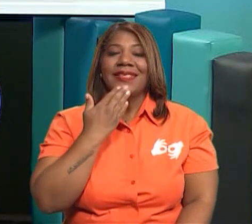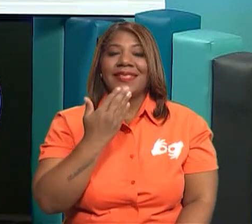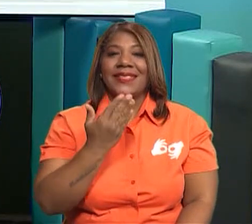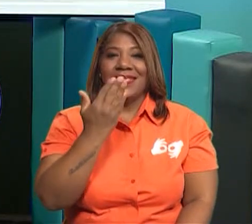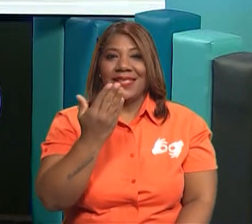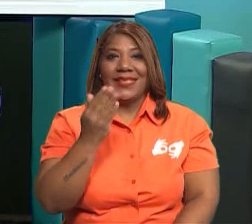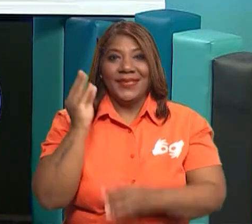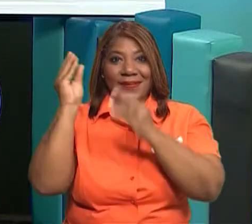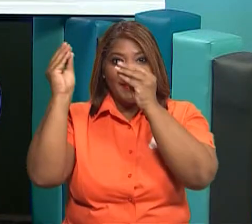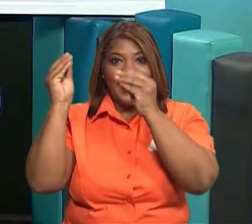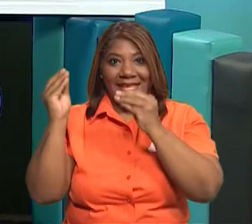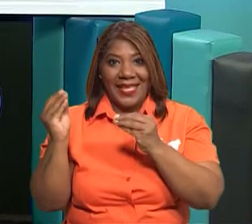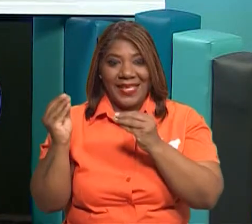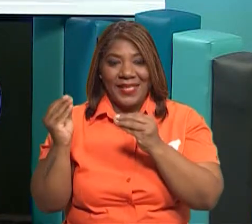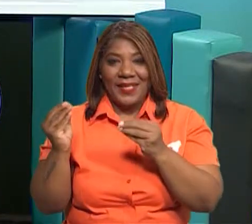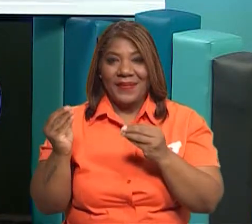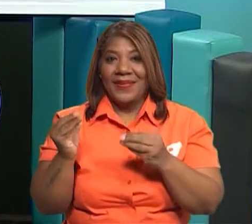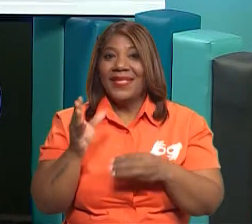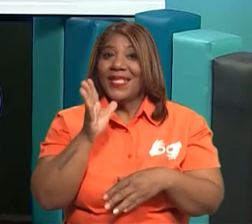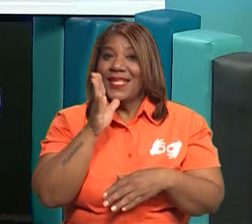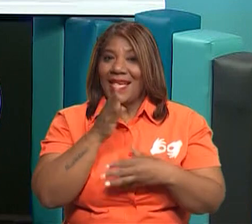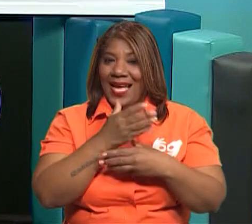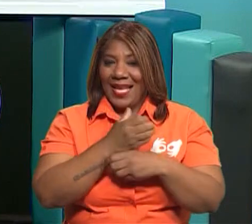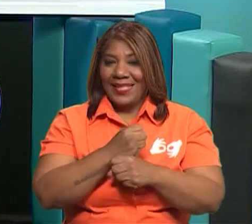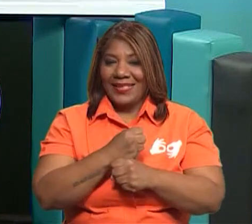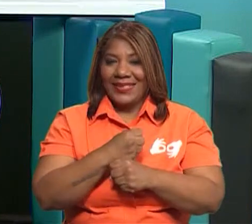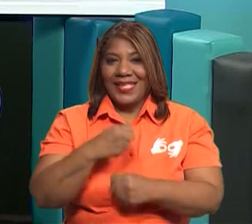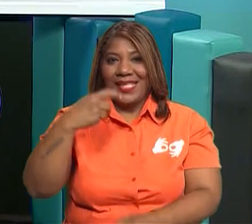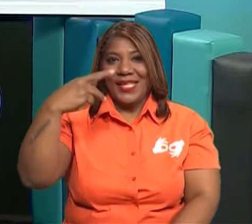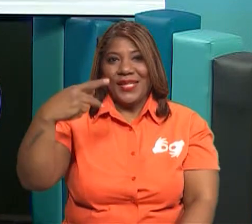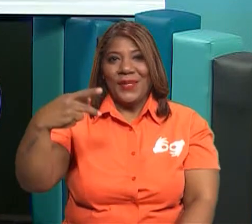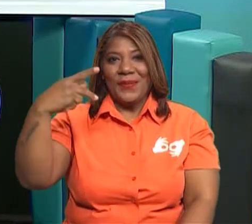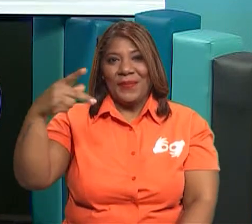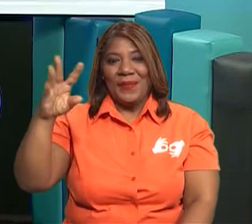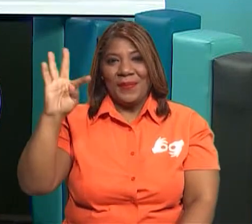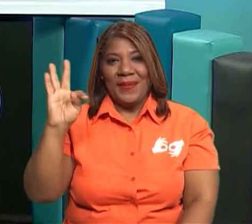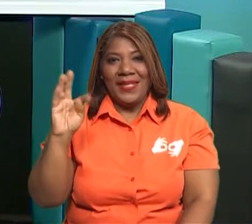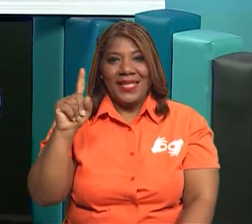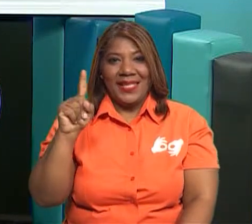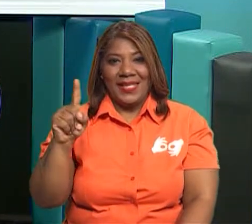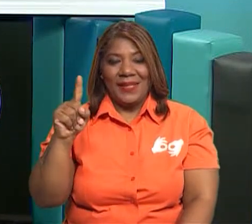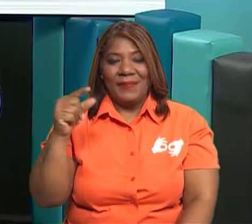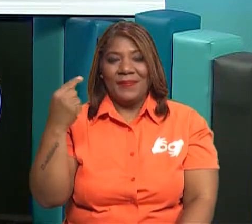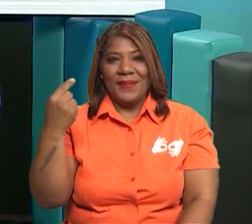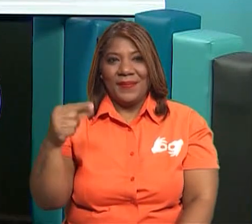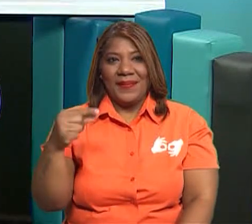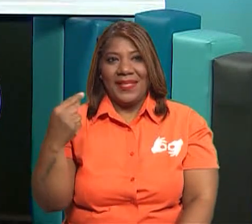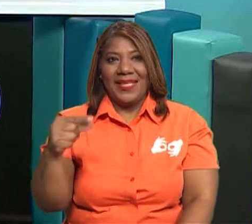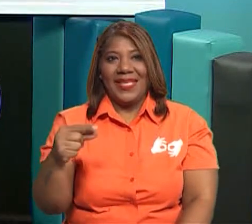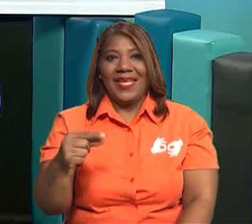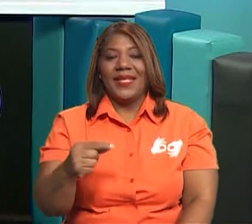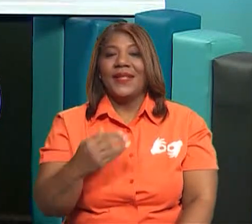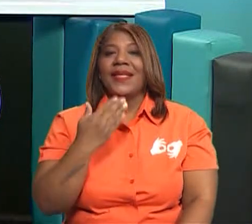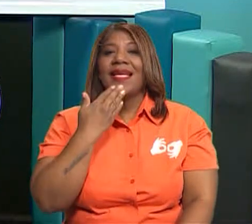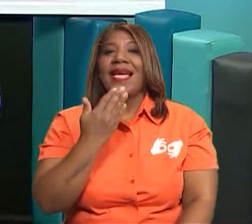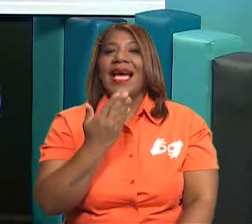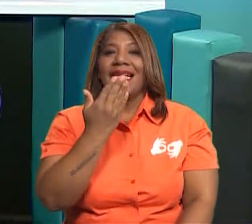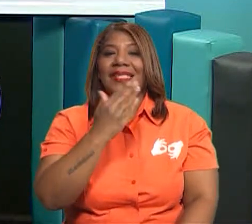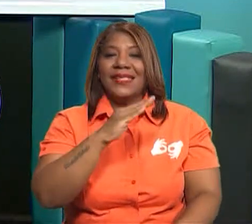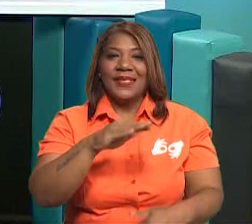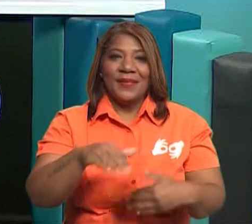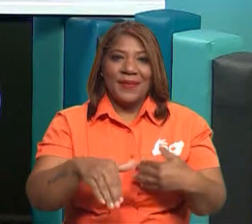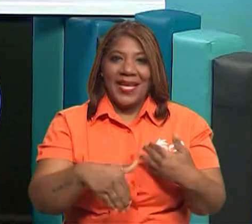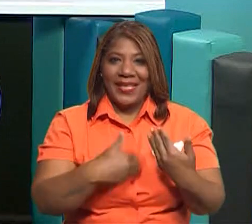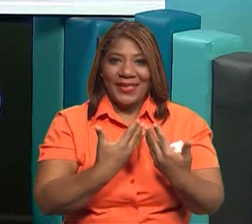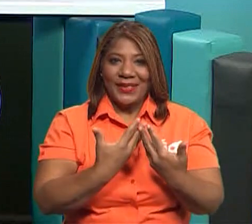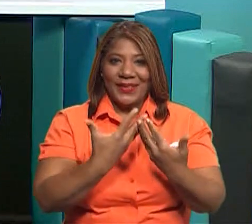a la maestra Carmen Rodríguez por ayudarnos en la creación de esta clase. Agradecemos a